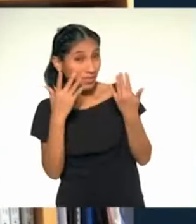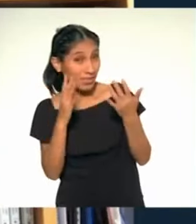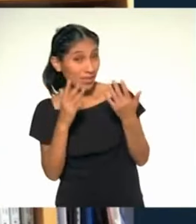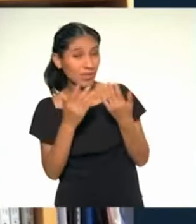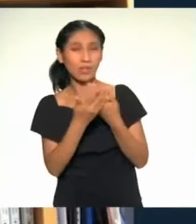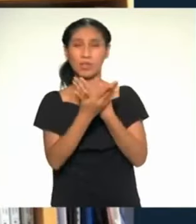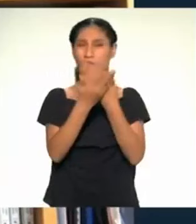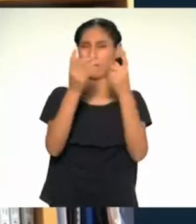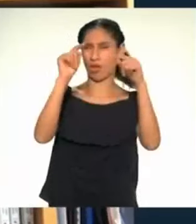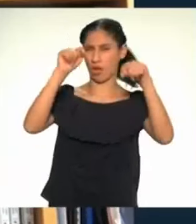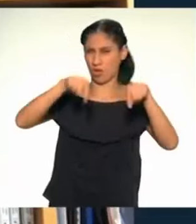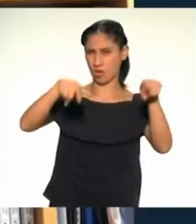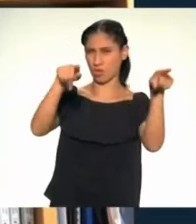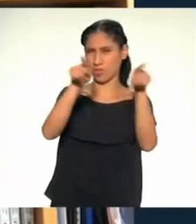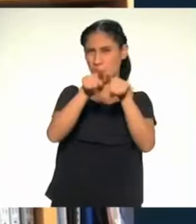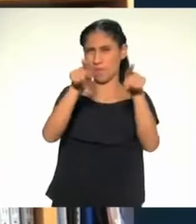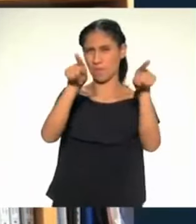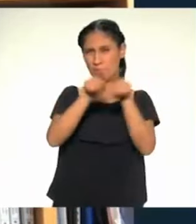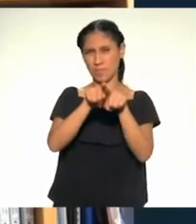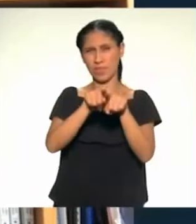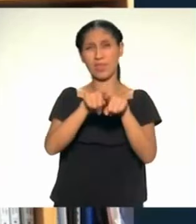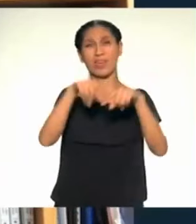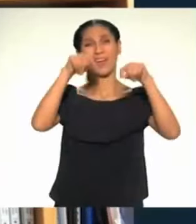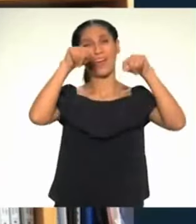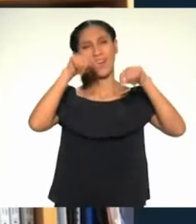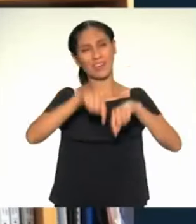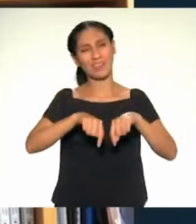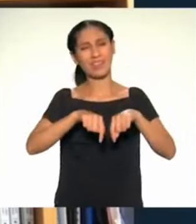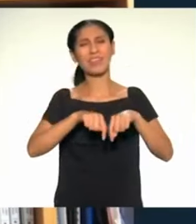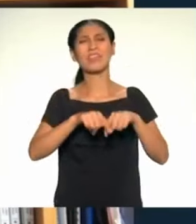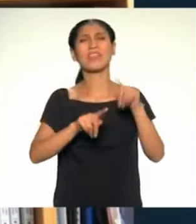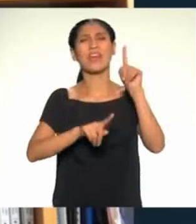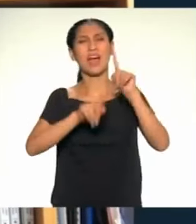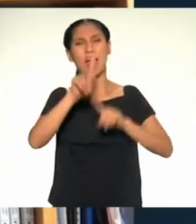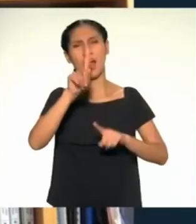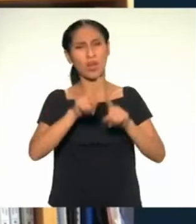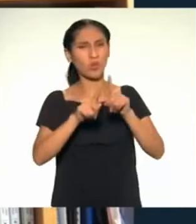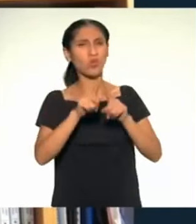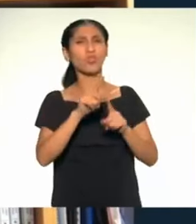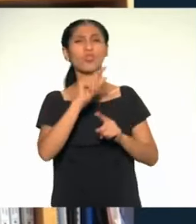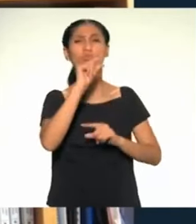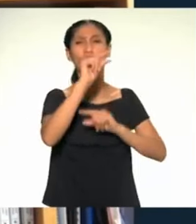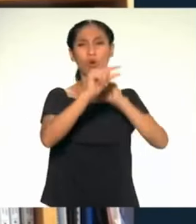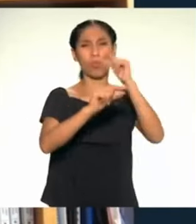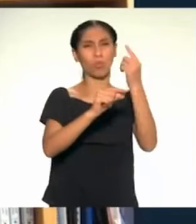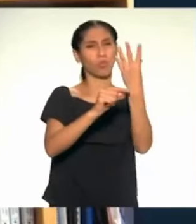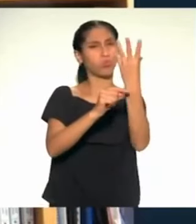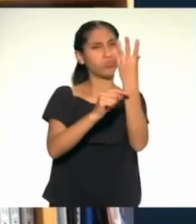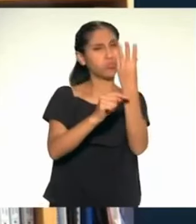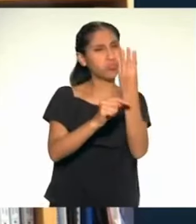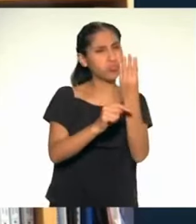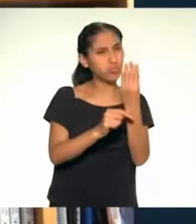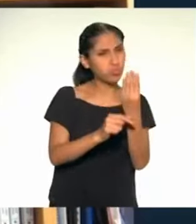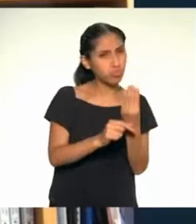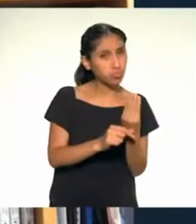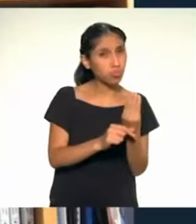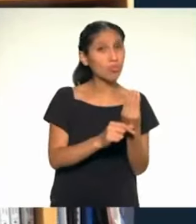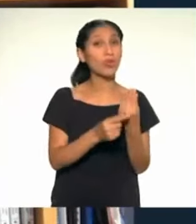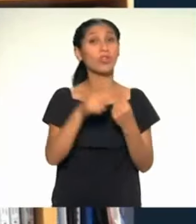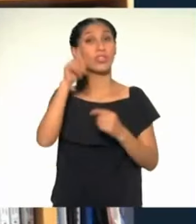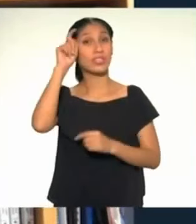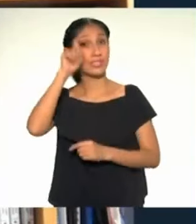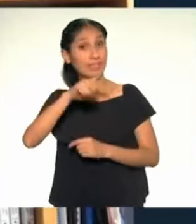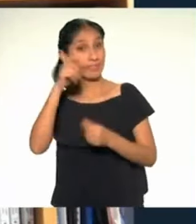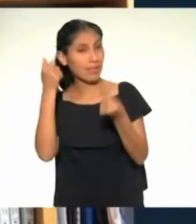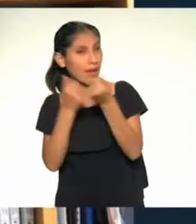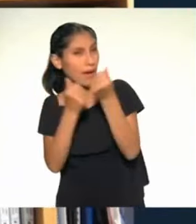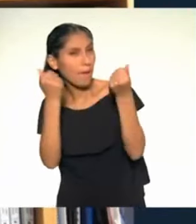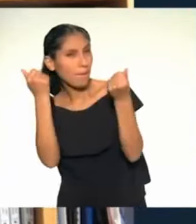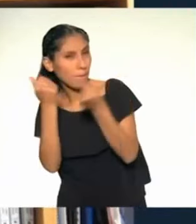variedades que se están perdiendo por la falta de uso. Y por eso es muy importante el apoyo que le podemos dar a nuestros pequeños